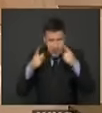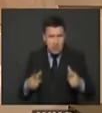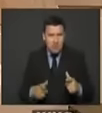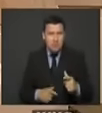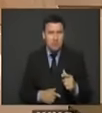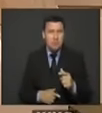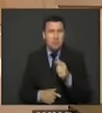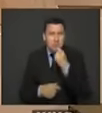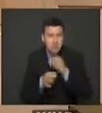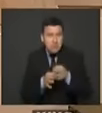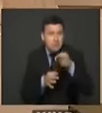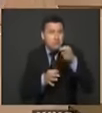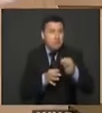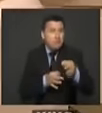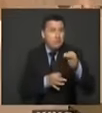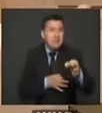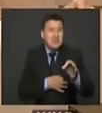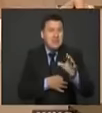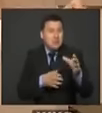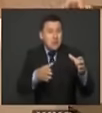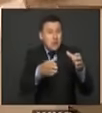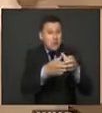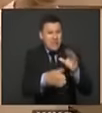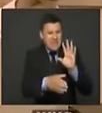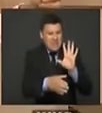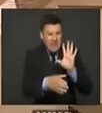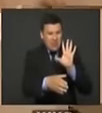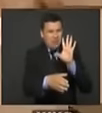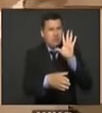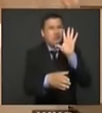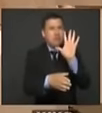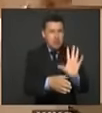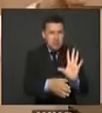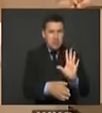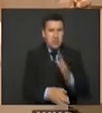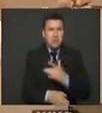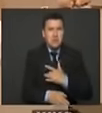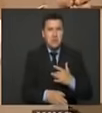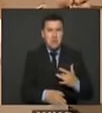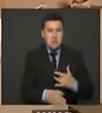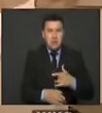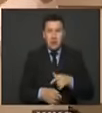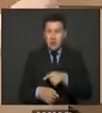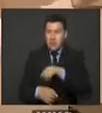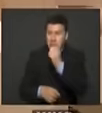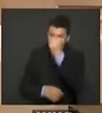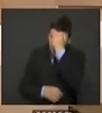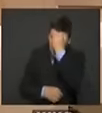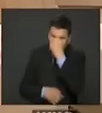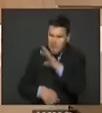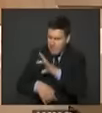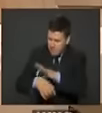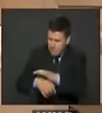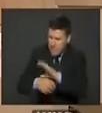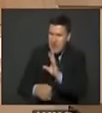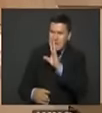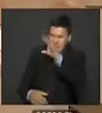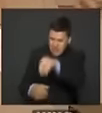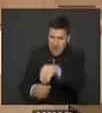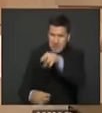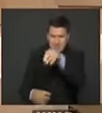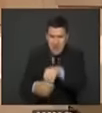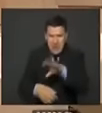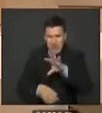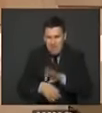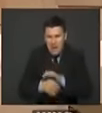5 por corregimiento y de remitirlos a su vez a los centros de salud básicos que ya hay en las cabeceras hoy esos centros de salud que hay en las